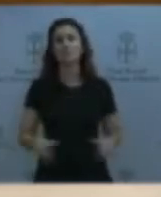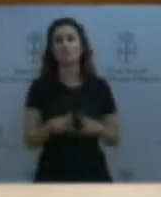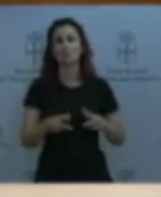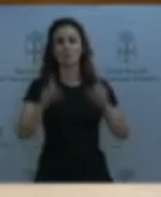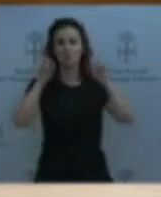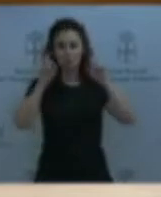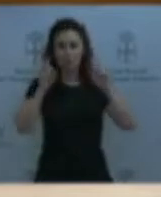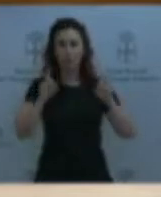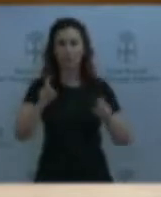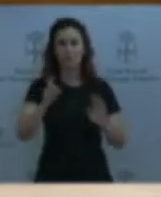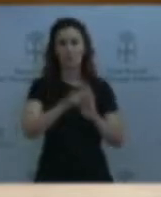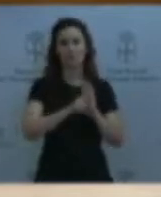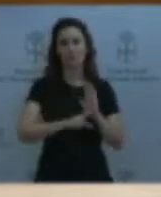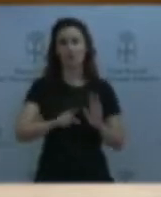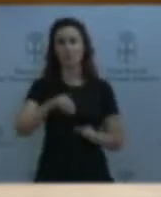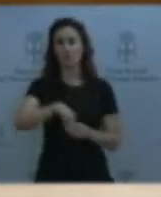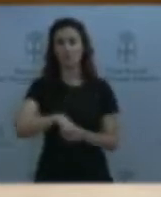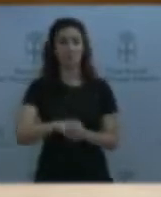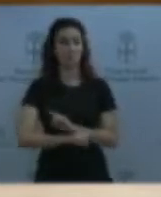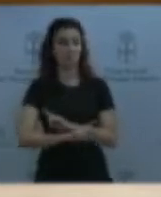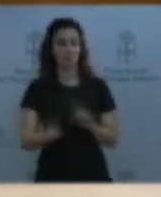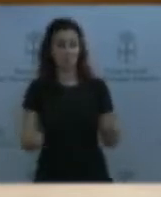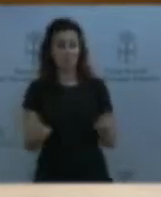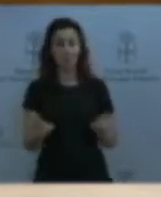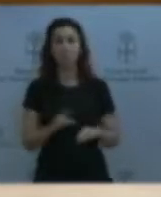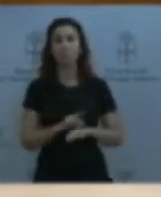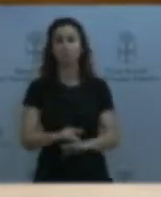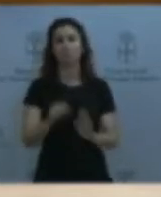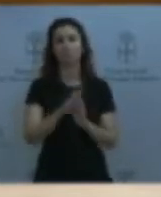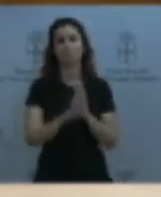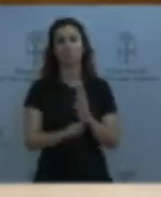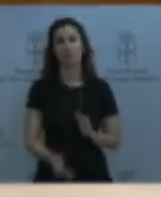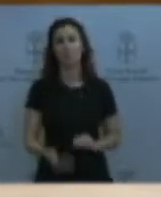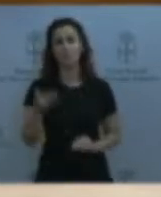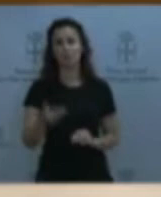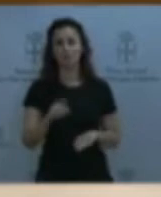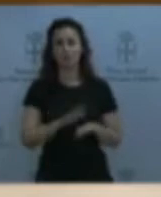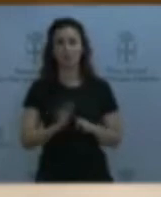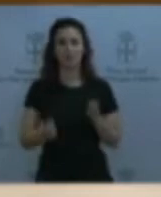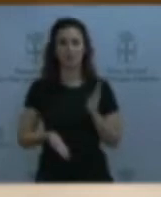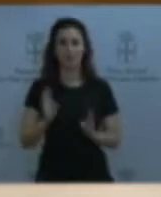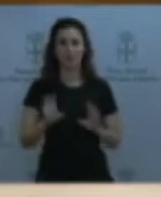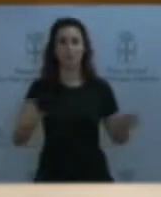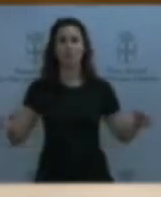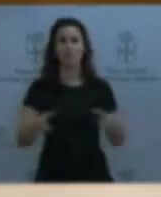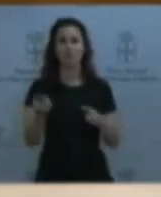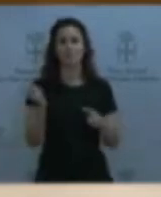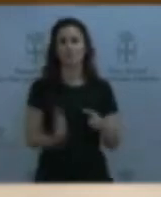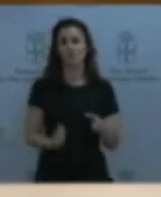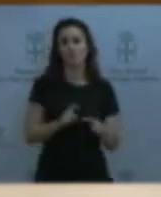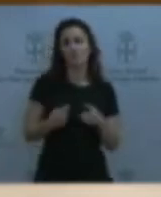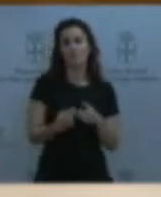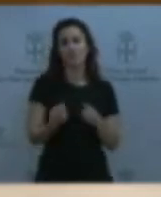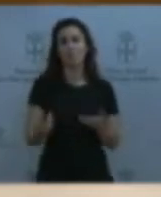imprescindible por el que se dirige la intervención de todo el equipo de profesionales. Y, mire, de los centros le puedo decir más.